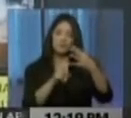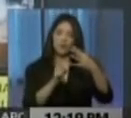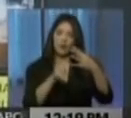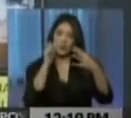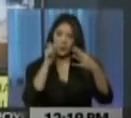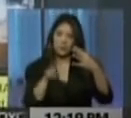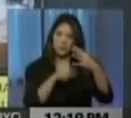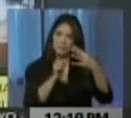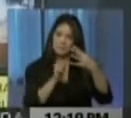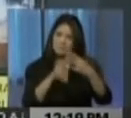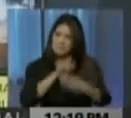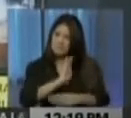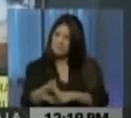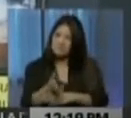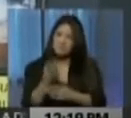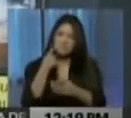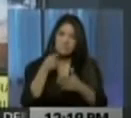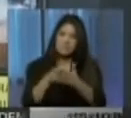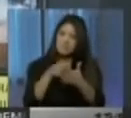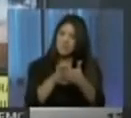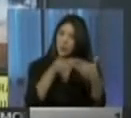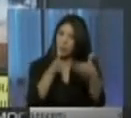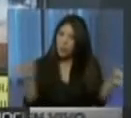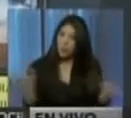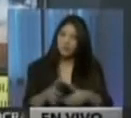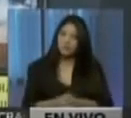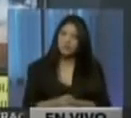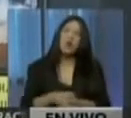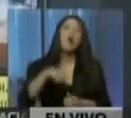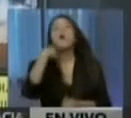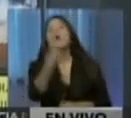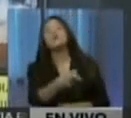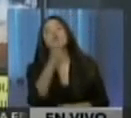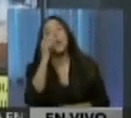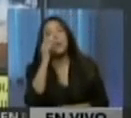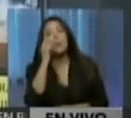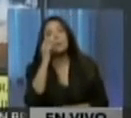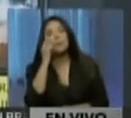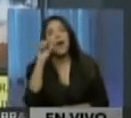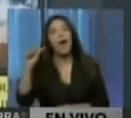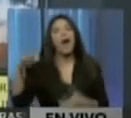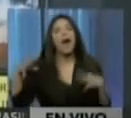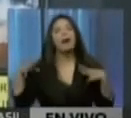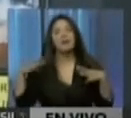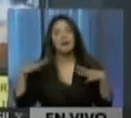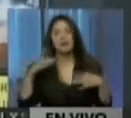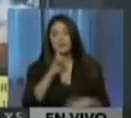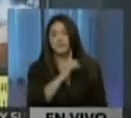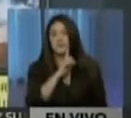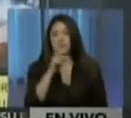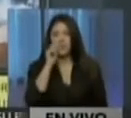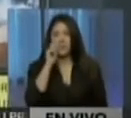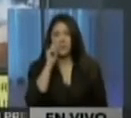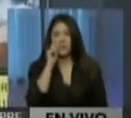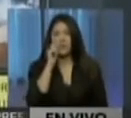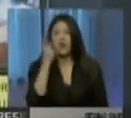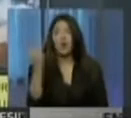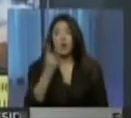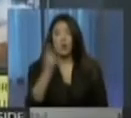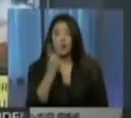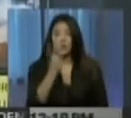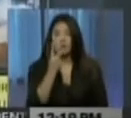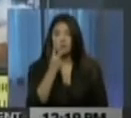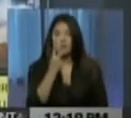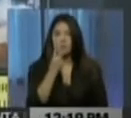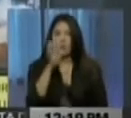Arraga, imputado por intimidación pública. Ángel Rafael González Viloria y Normi de Jesús Urdaneta, ambos imputados por